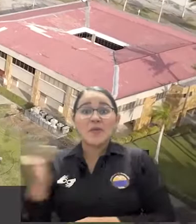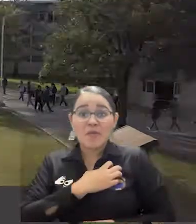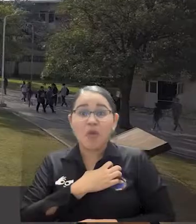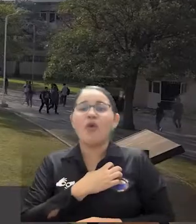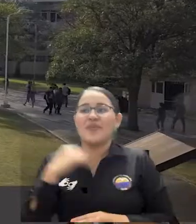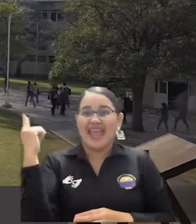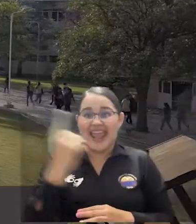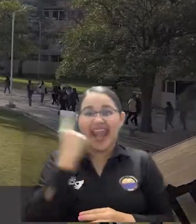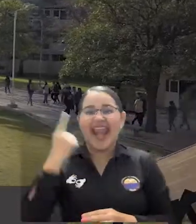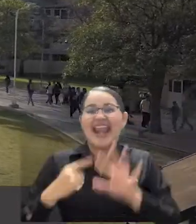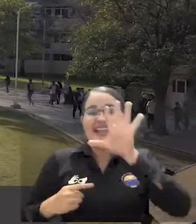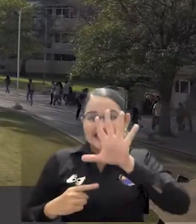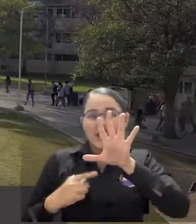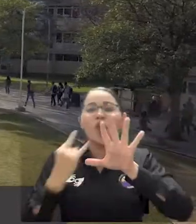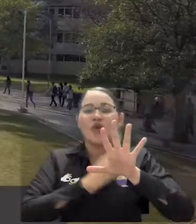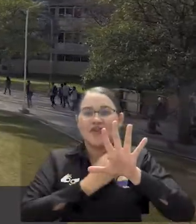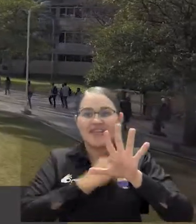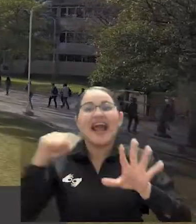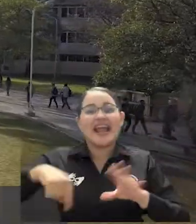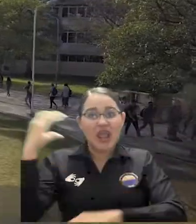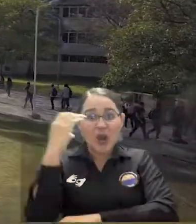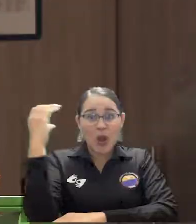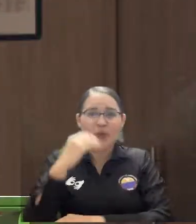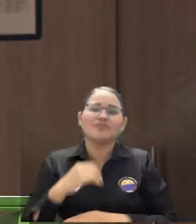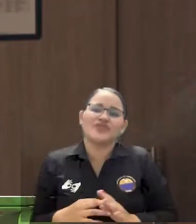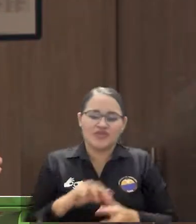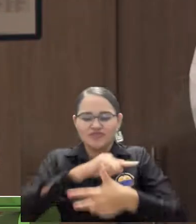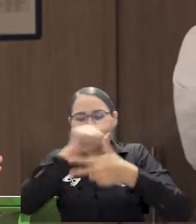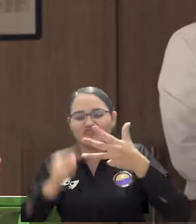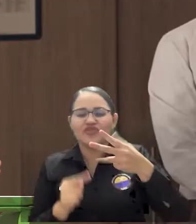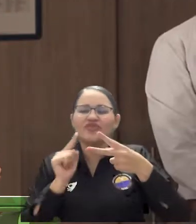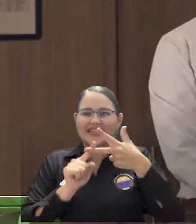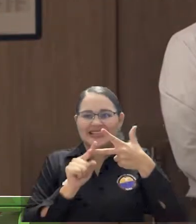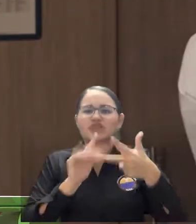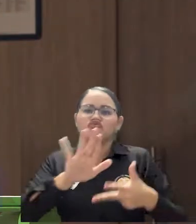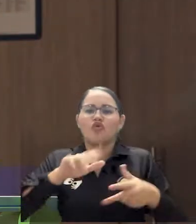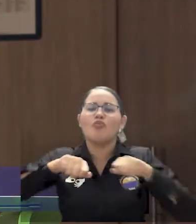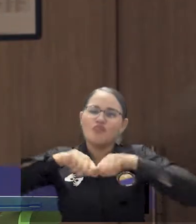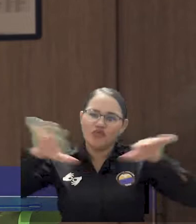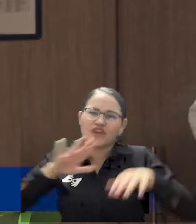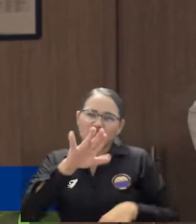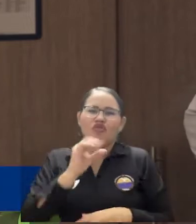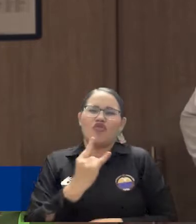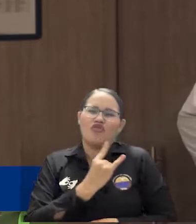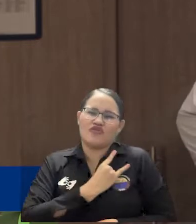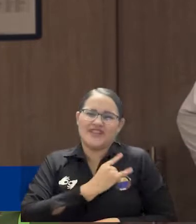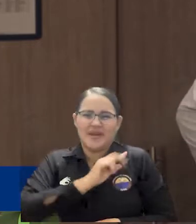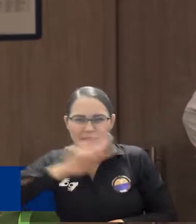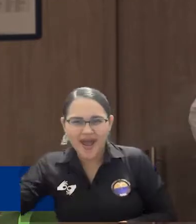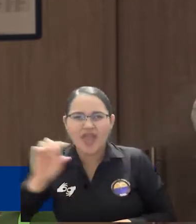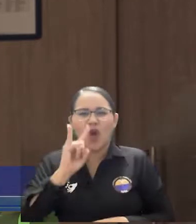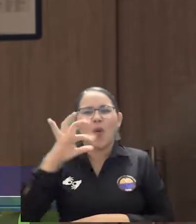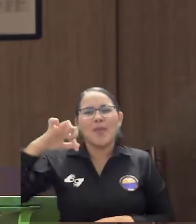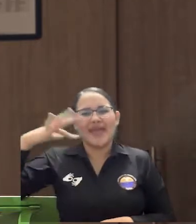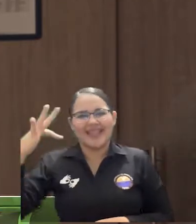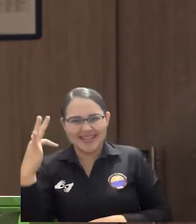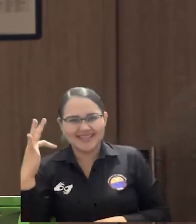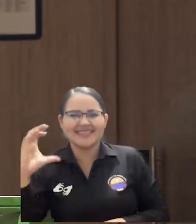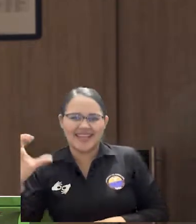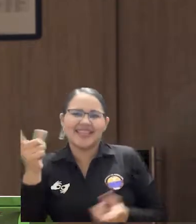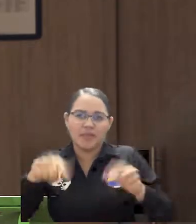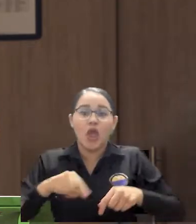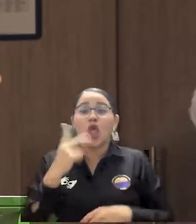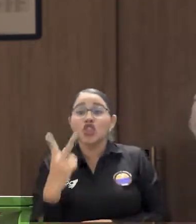instituciones en Colombia que ostentan este sello. La tercera pública junto con la Universidad del Valle, la UPTC y nosotros,